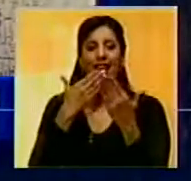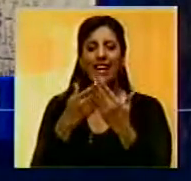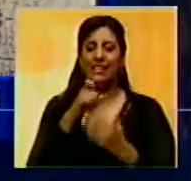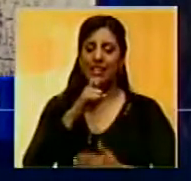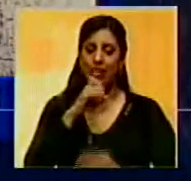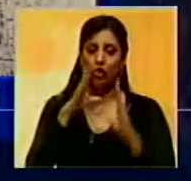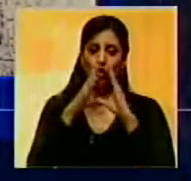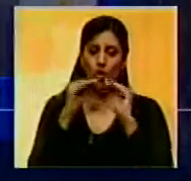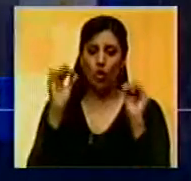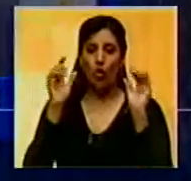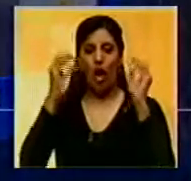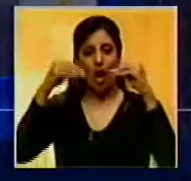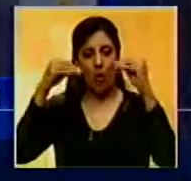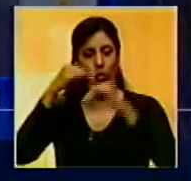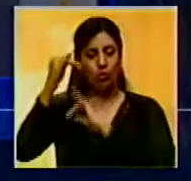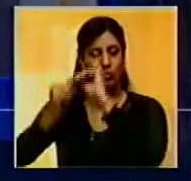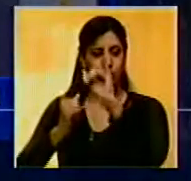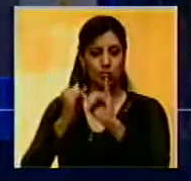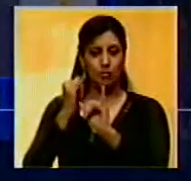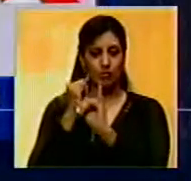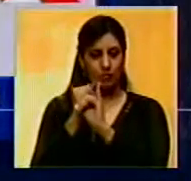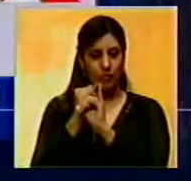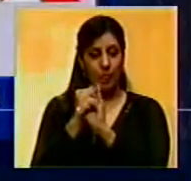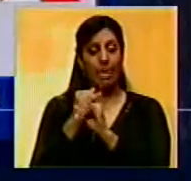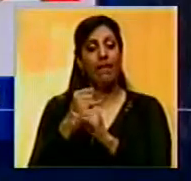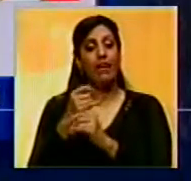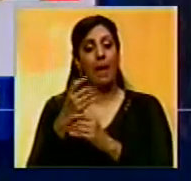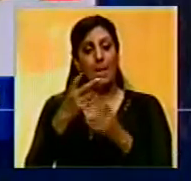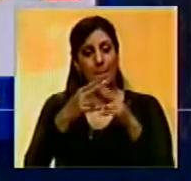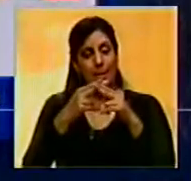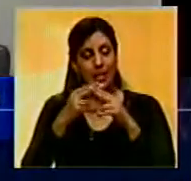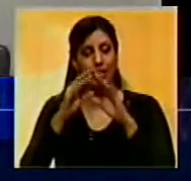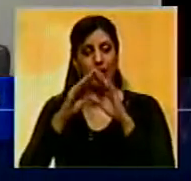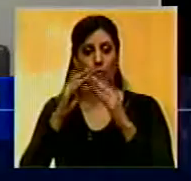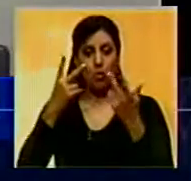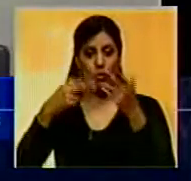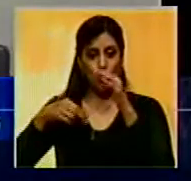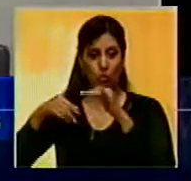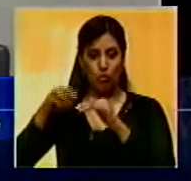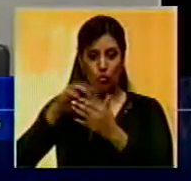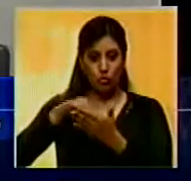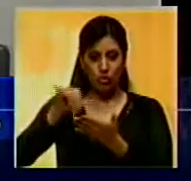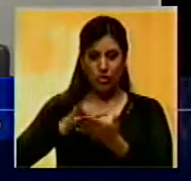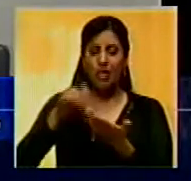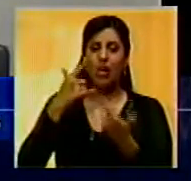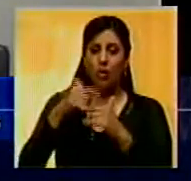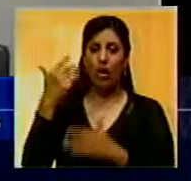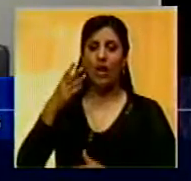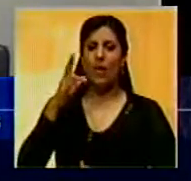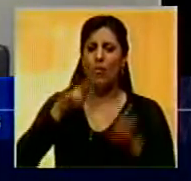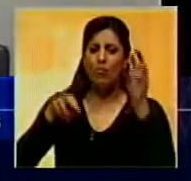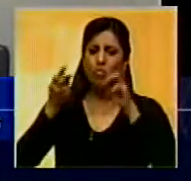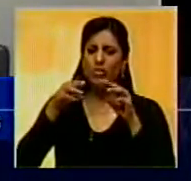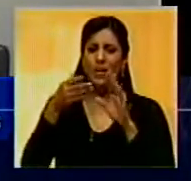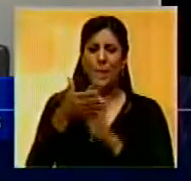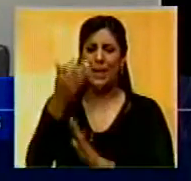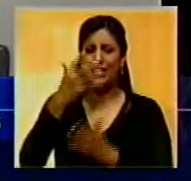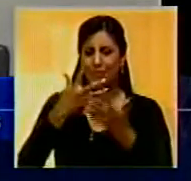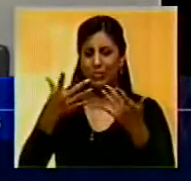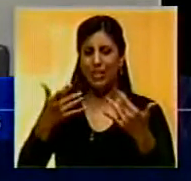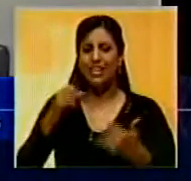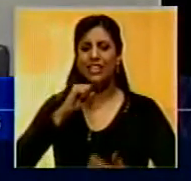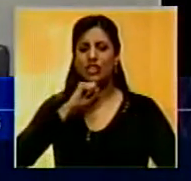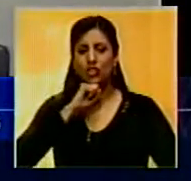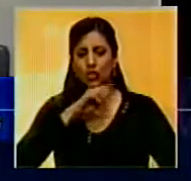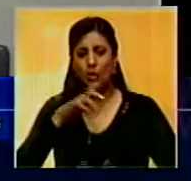a todos los acuerdos internacionales de préstamo del MoMA. El MoMA es, de alguna manera, el museo que escribe la historia